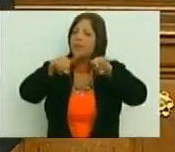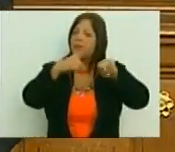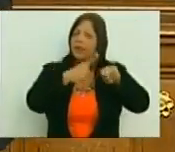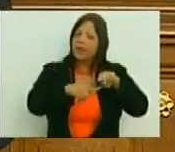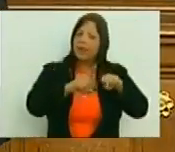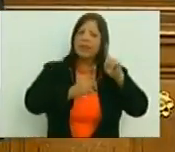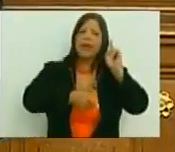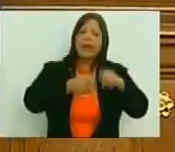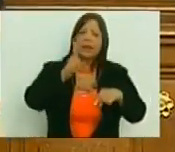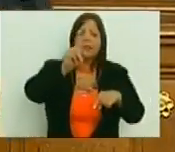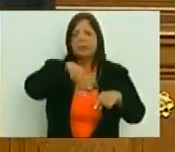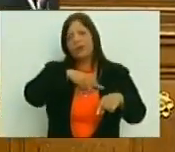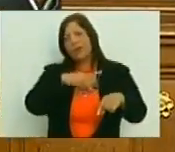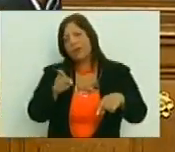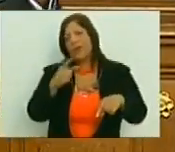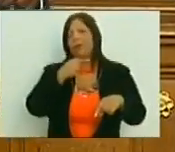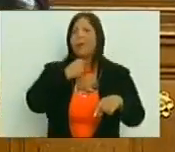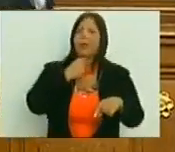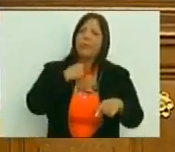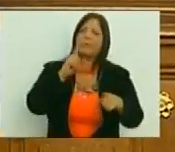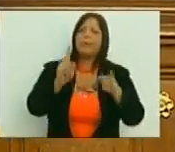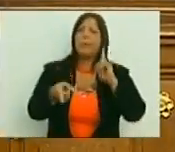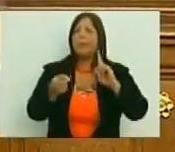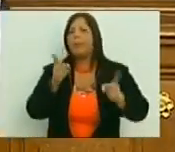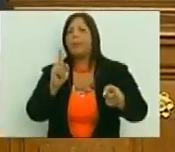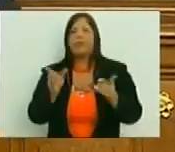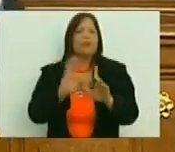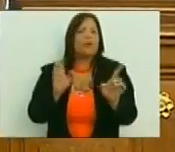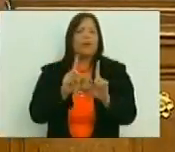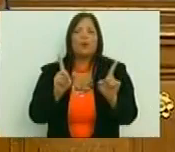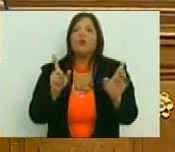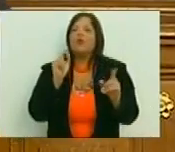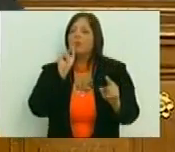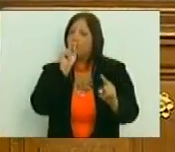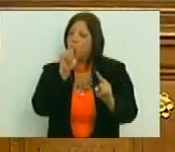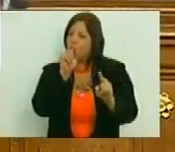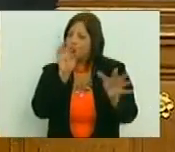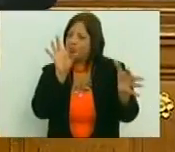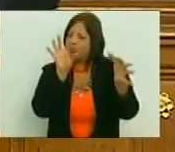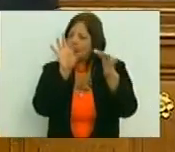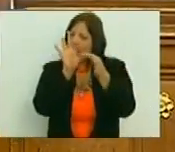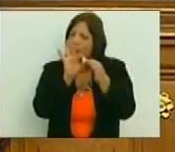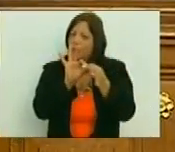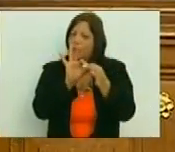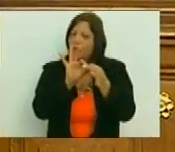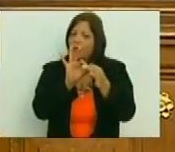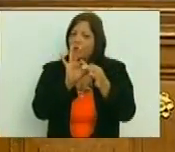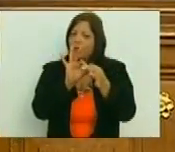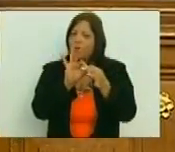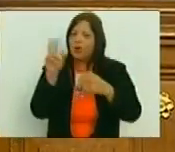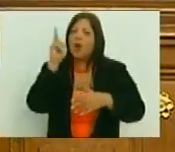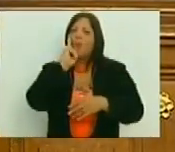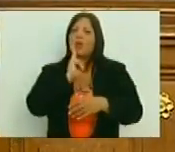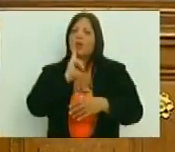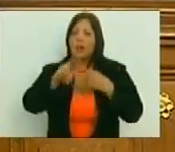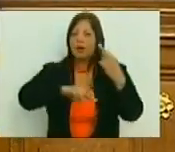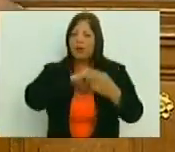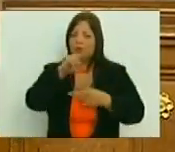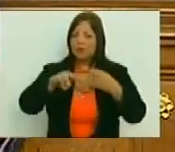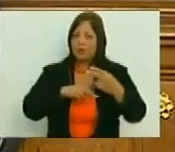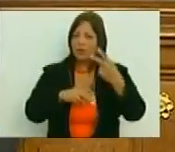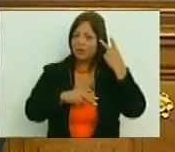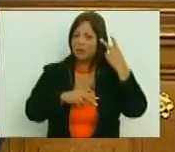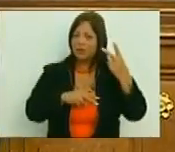nos caigamos o no nos caigamos bien, de los que nos veamos y no nos gustemos, tenemos un punto en común, primero que somos bolivarianos revolucionarios